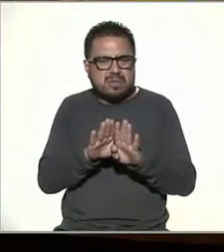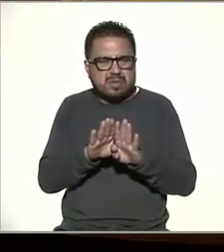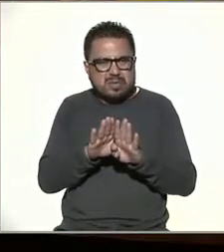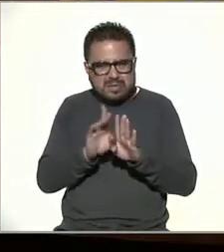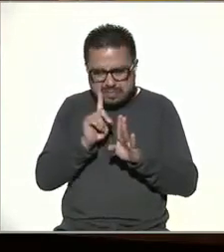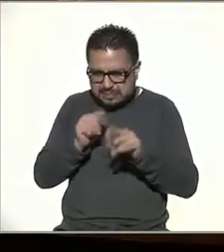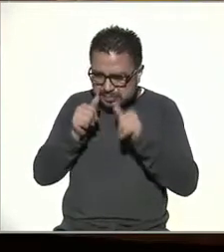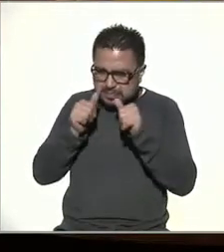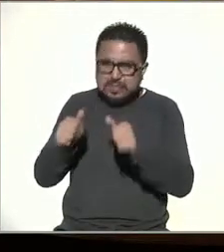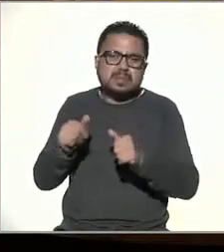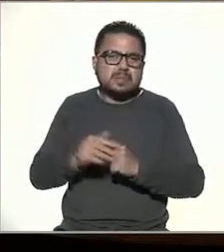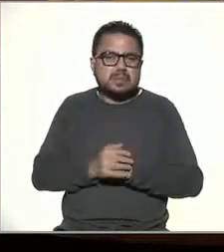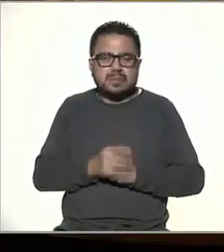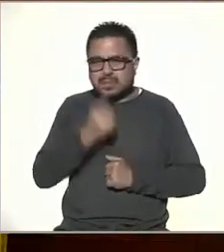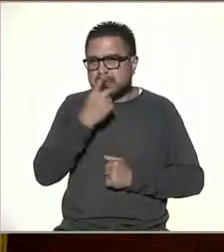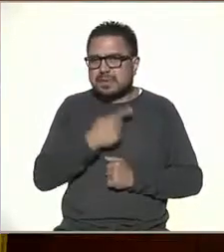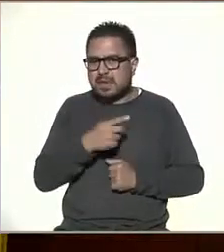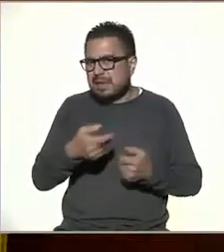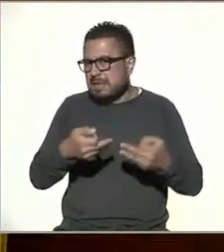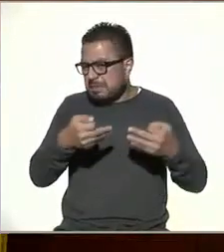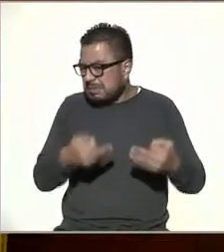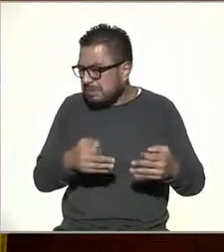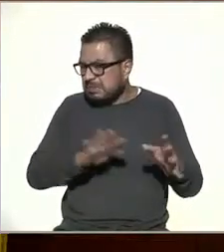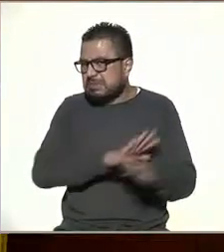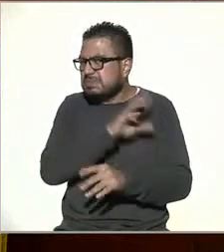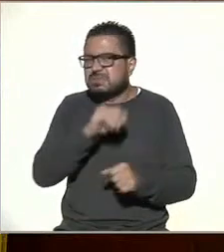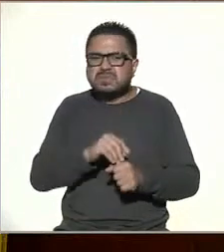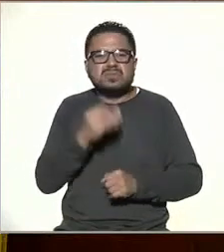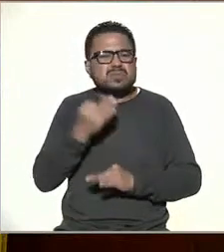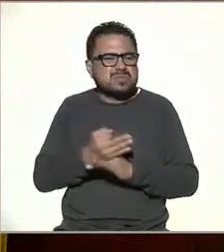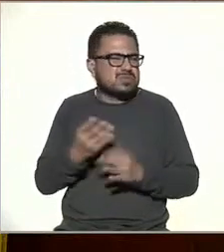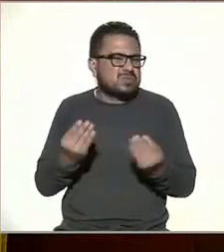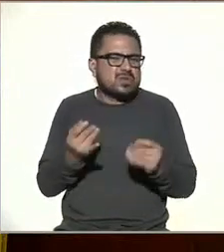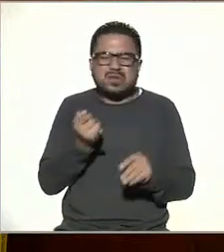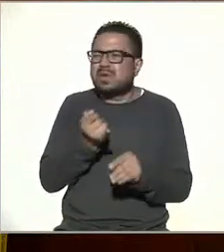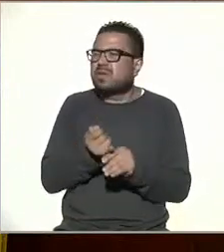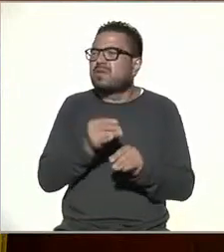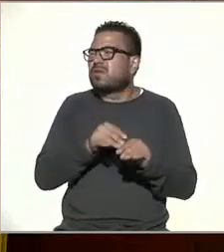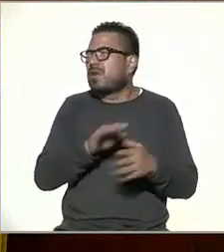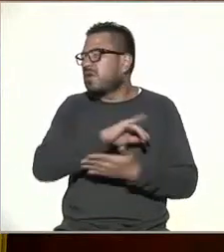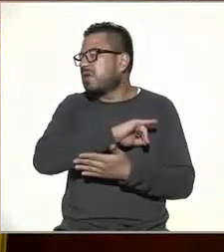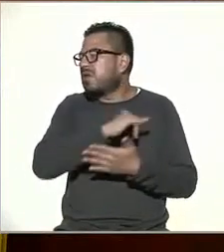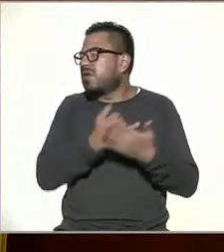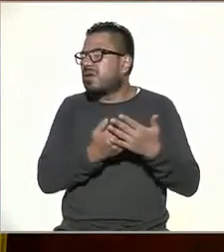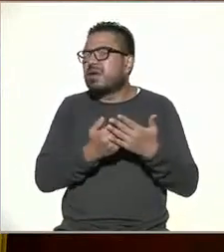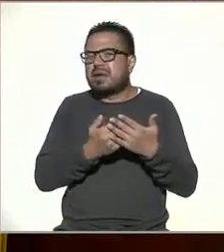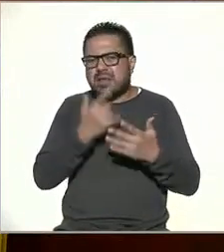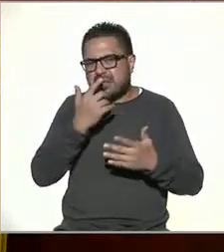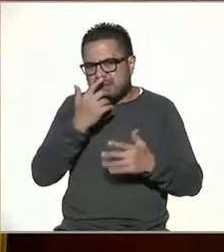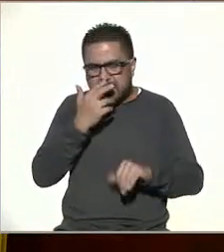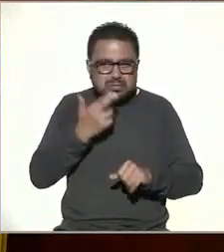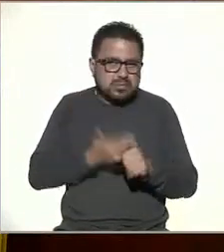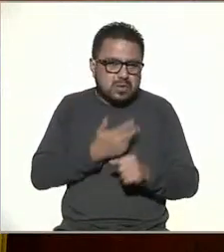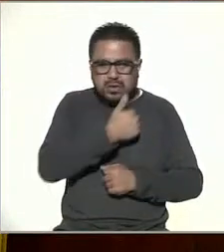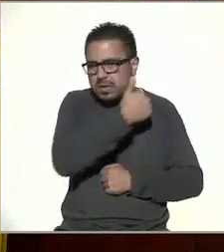Luliga nos dijo no hay verdad absoluta ahora hay más información de todo y para todo estaré y responsabilidad de cada quien informarse